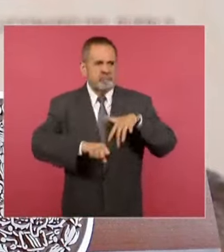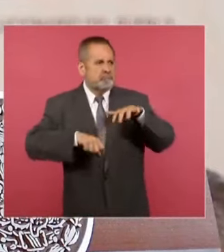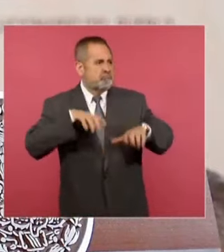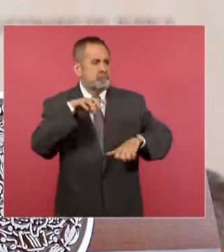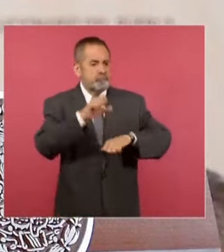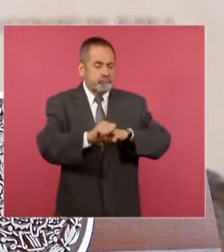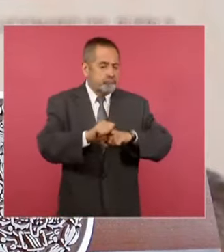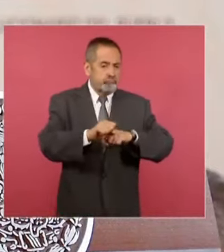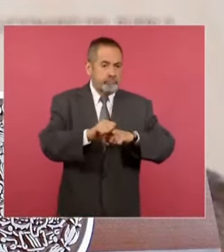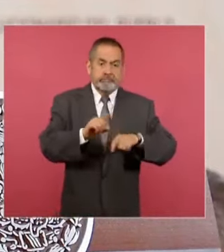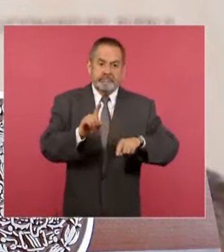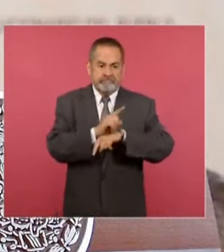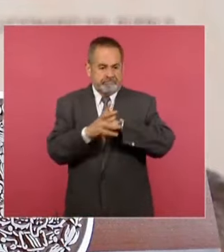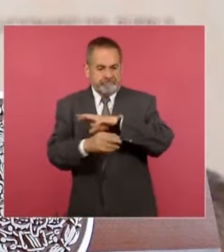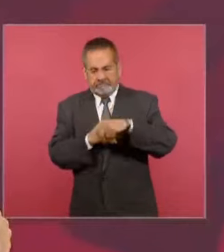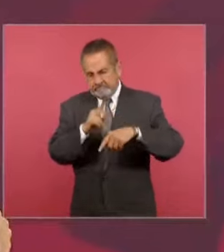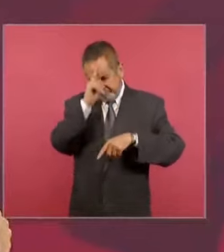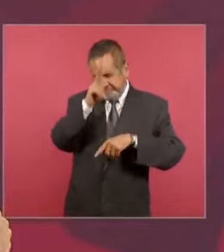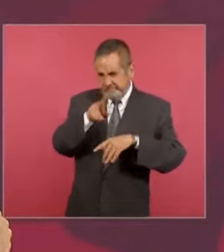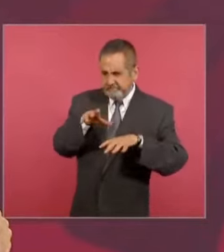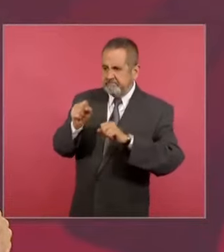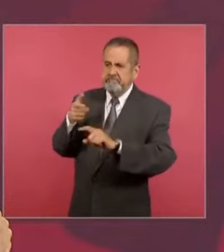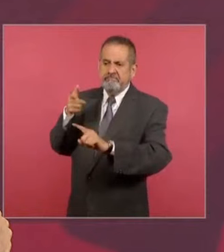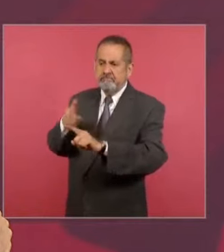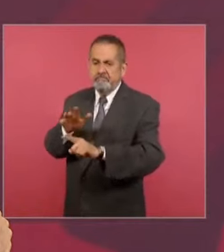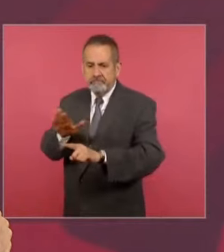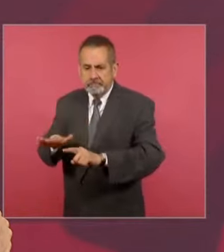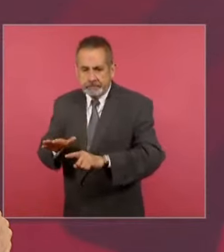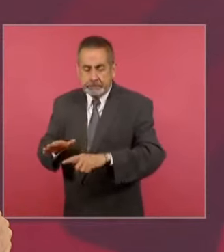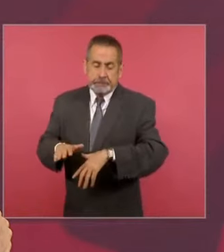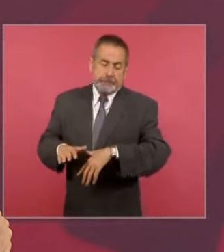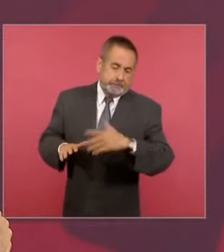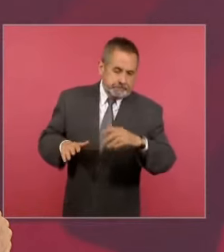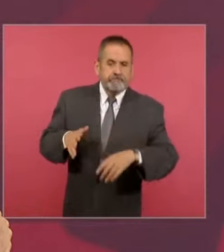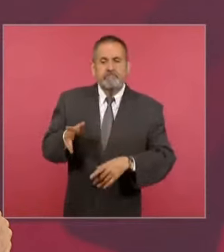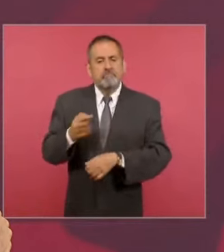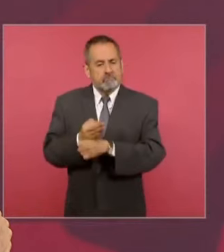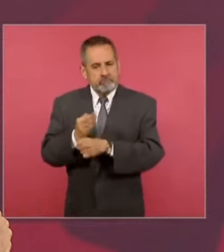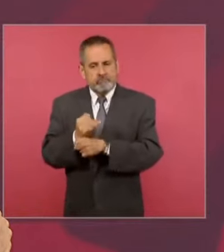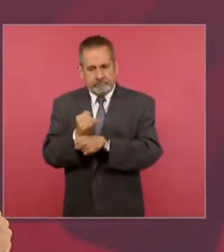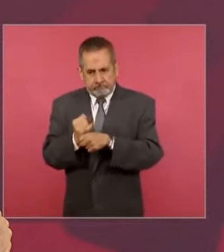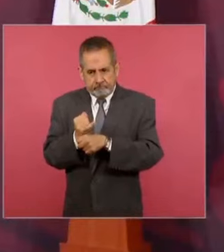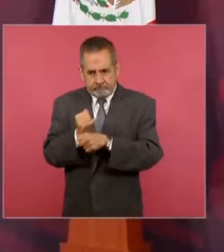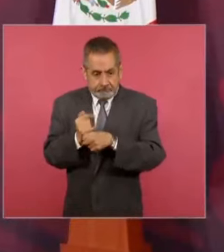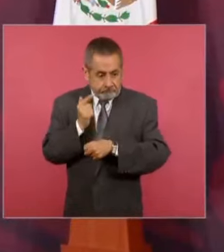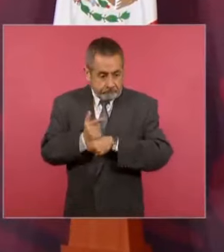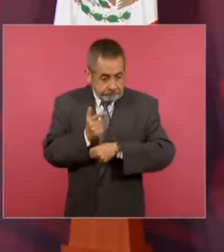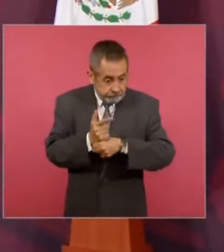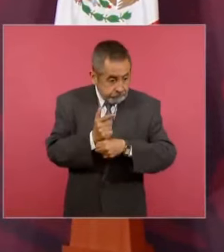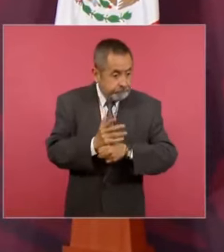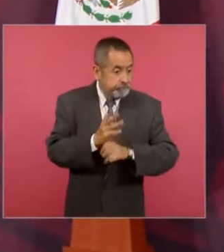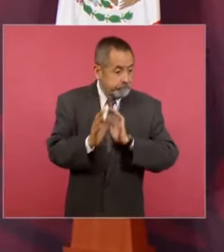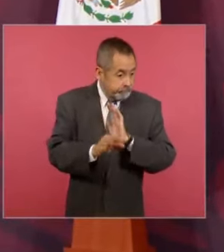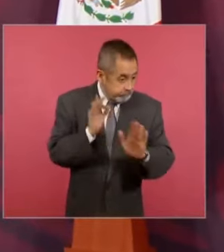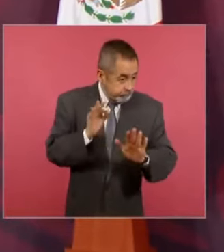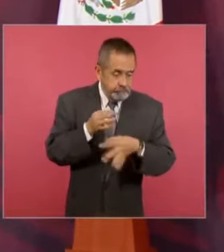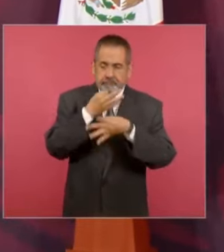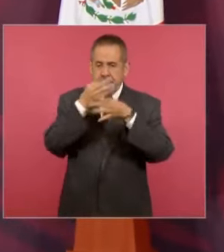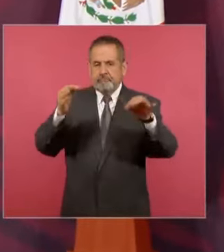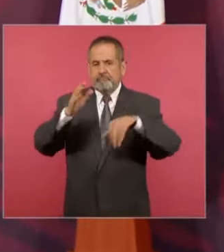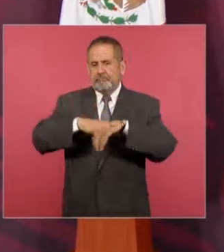Se va a abrir la investigación y por supuesto cuando se tenga mayor información habremos de comunicárselos